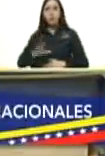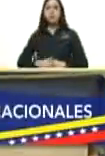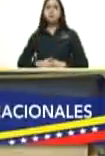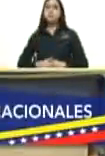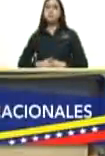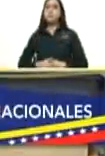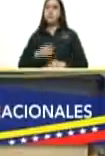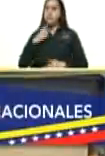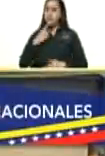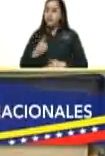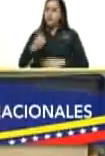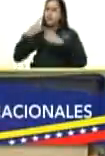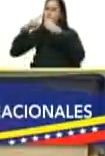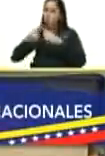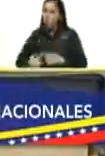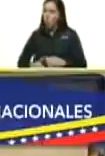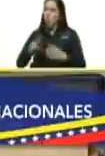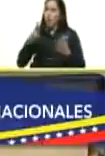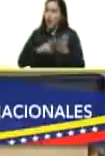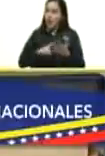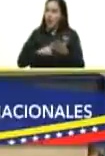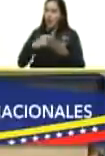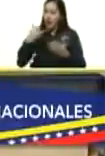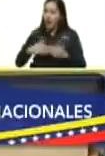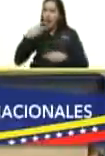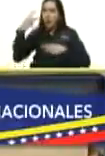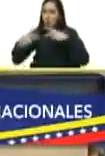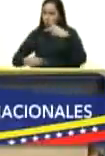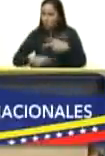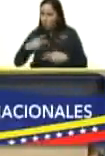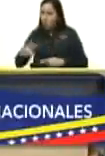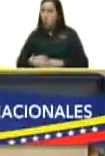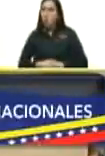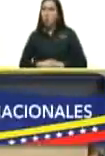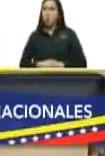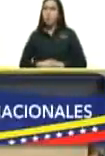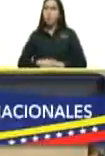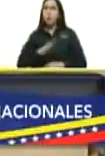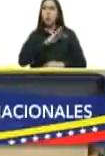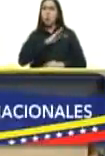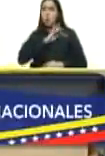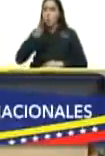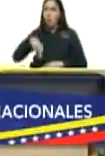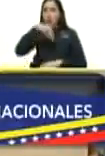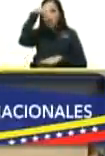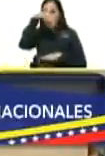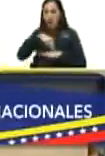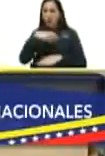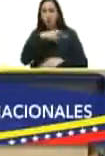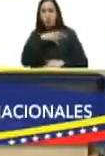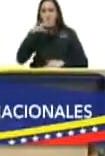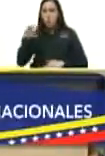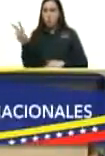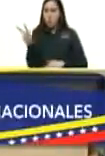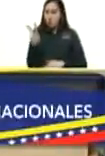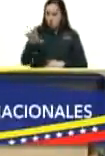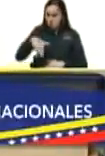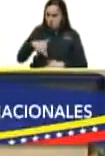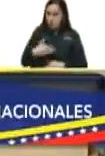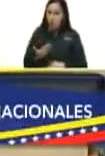veredicto sobre la validez de un proceso genuinamente nacional y soberano de un país